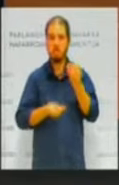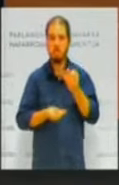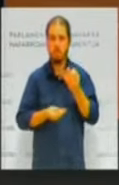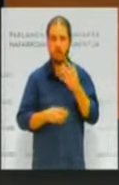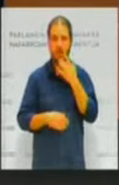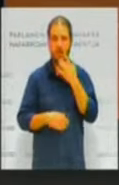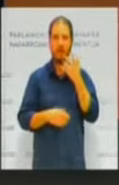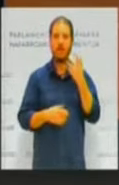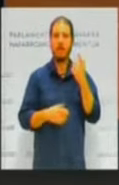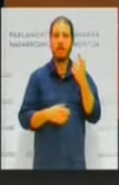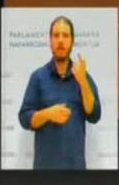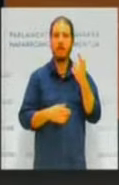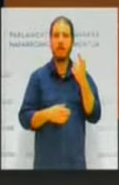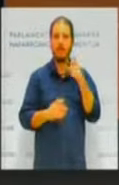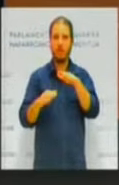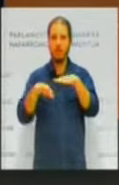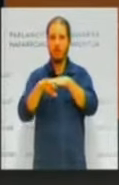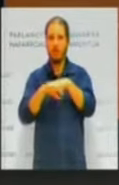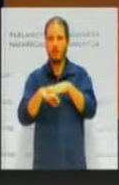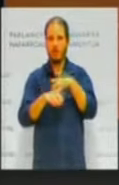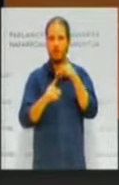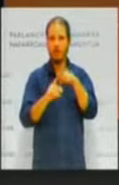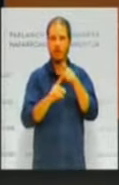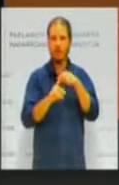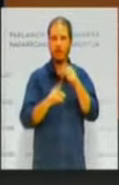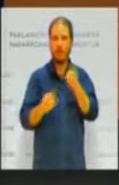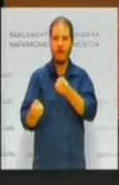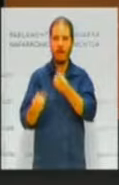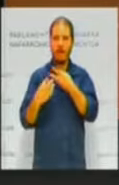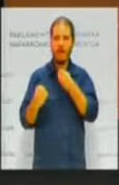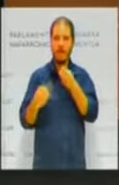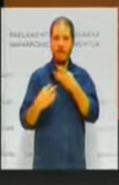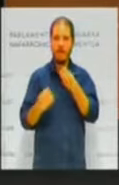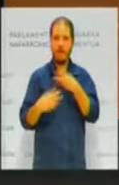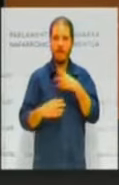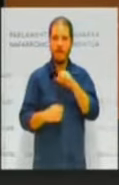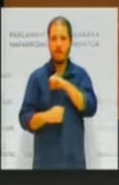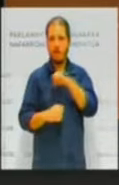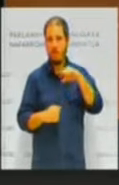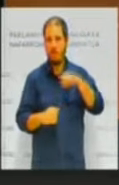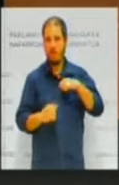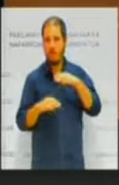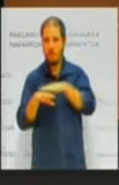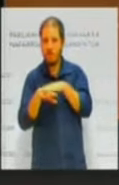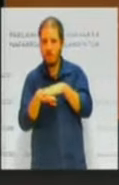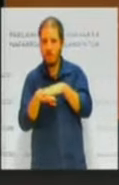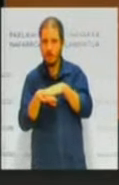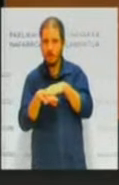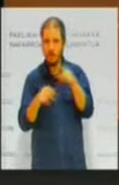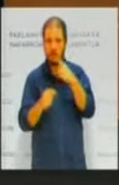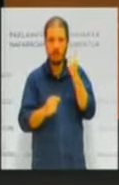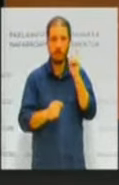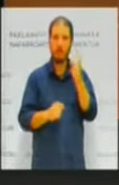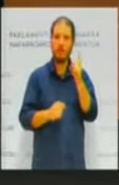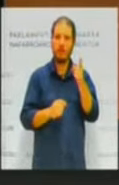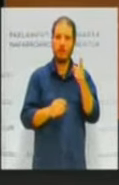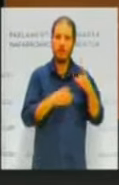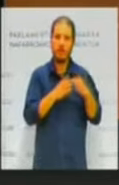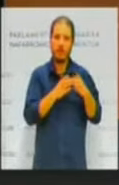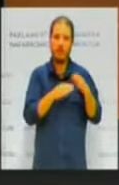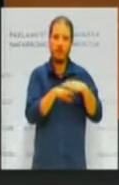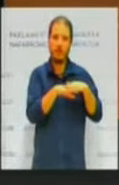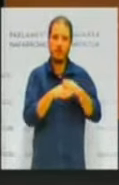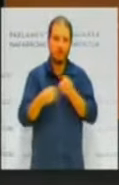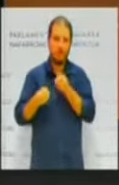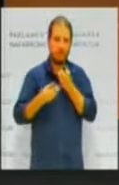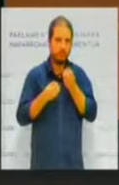privilegiada del gobierno para dárselo solamente al grupo político que sustenta al gobierno, es una prevaricación de la